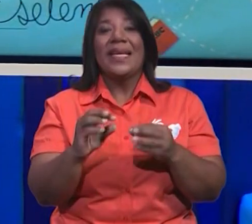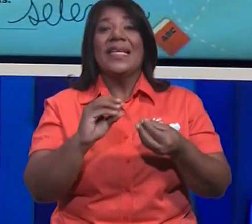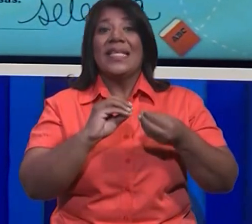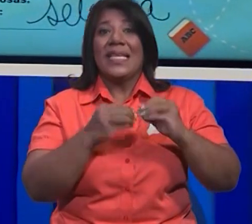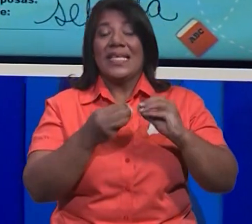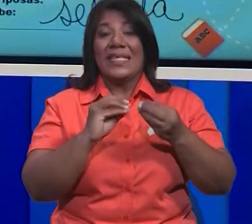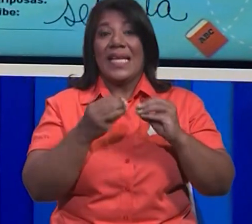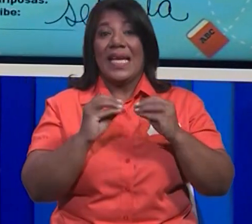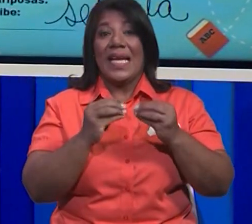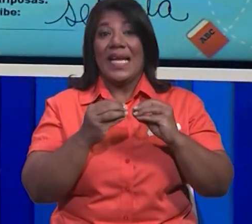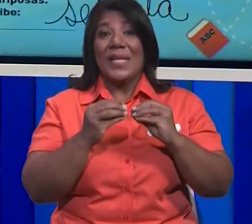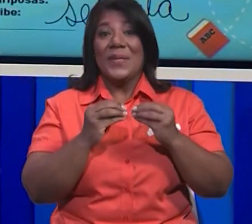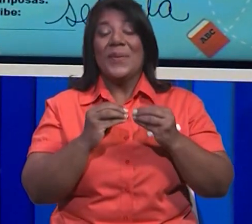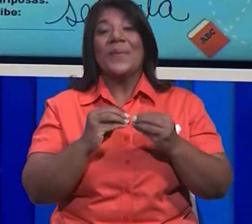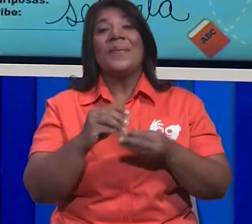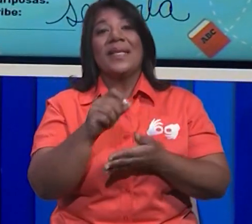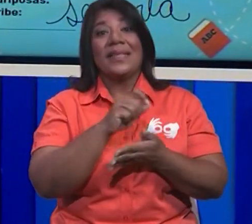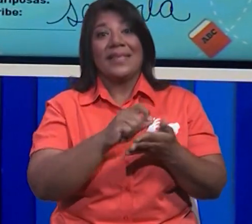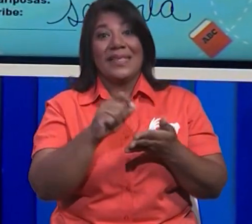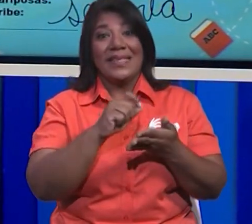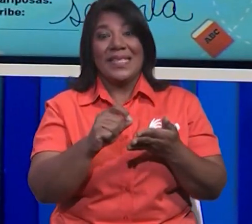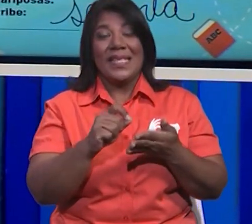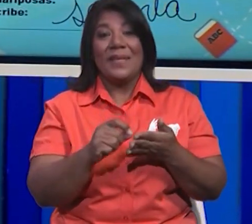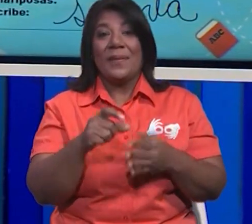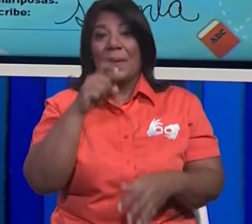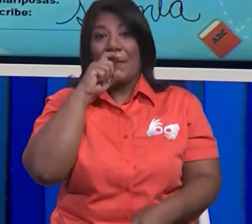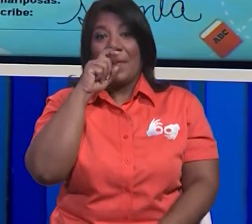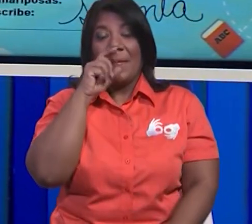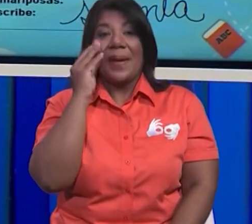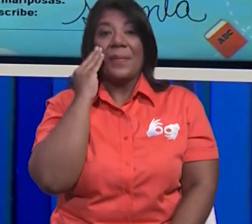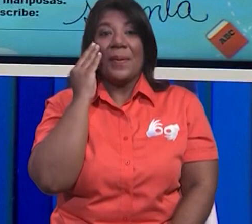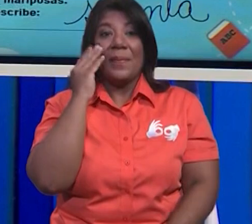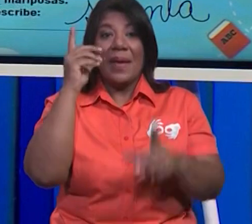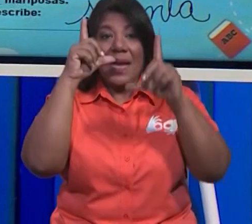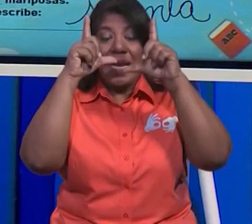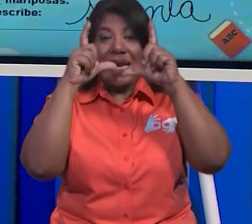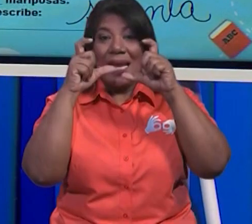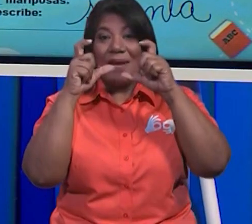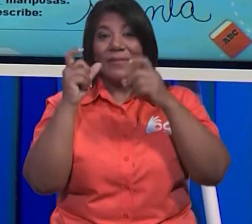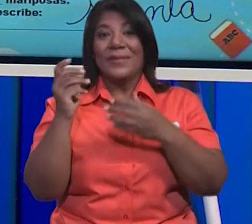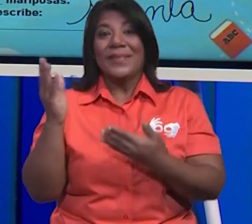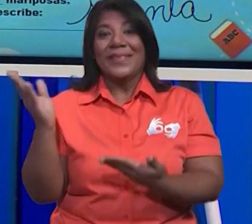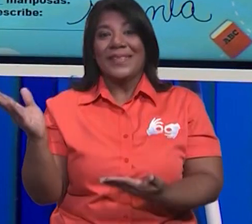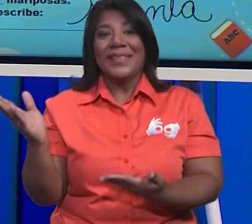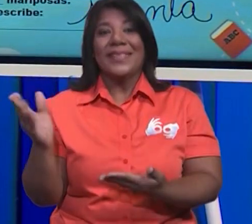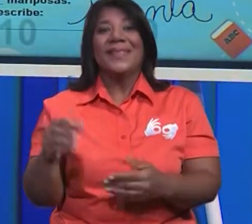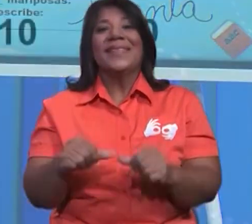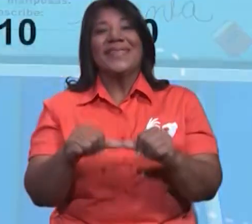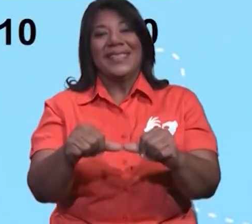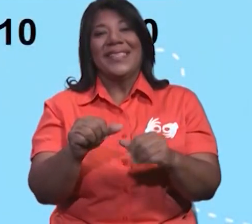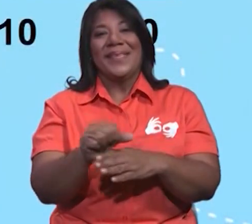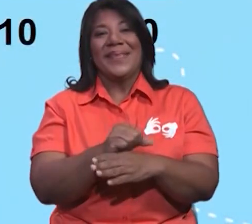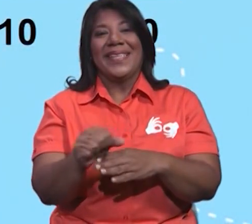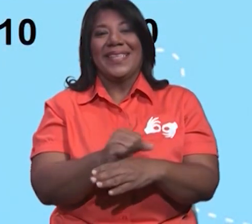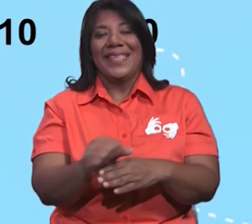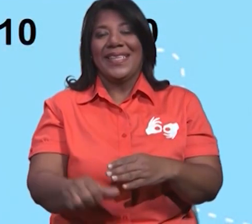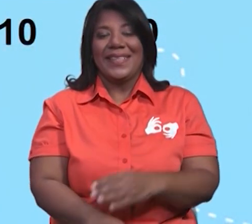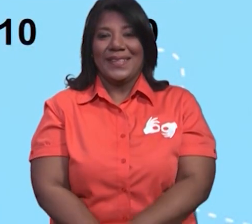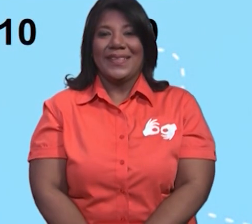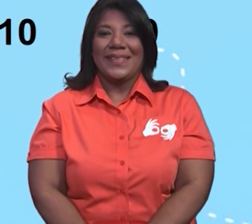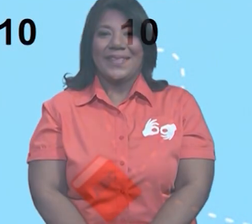nombre del número 70. Mamá, papá, tómale la fotito para que en casa tu niño siga practicando.